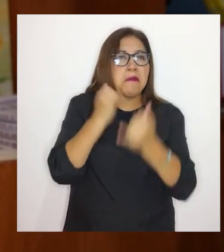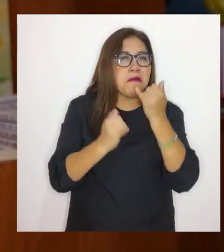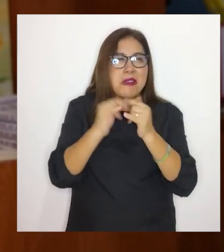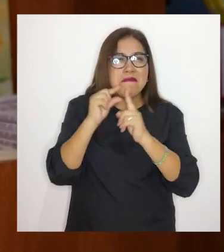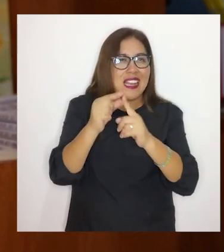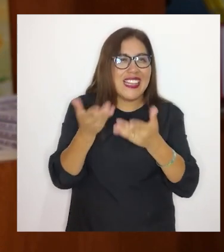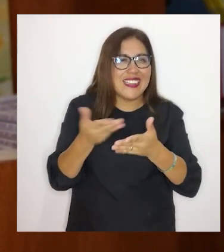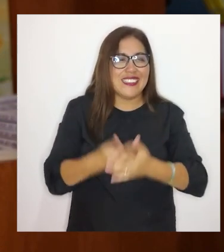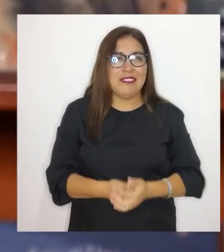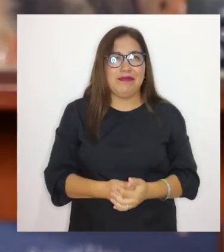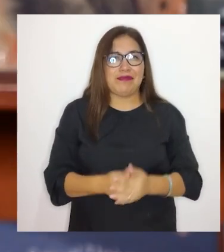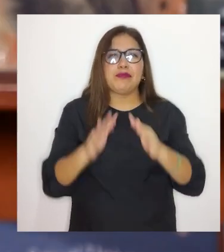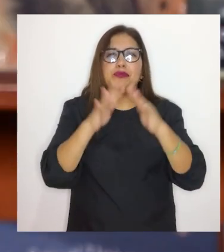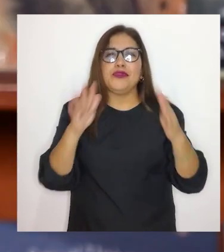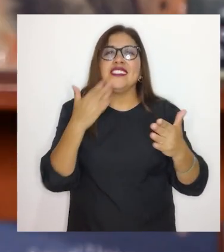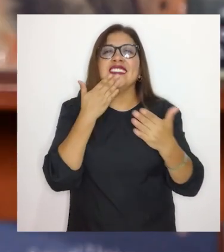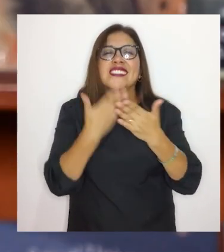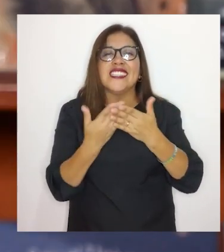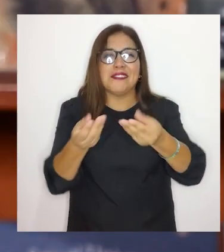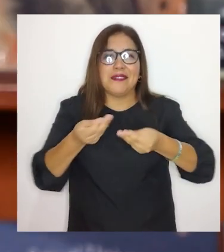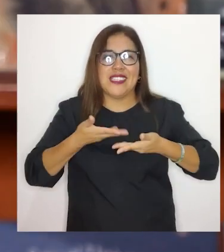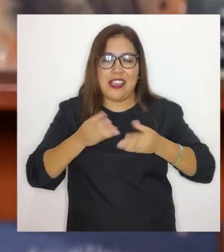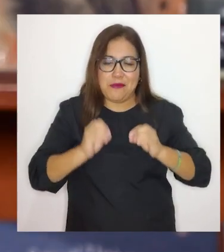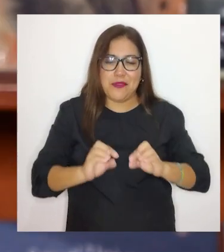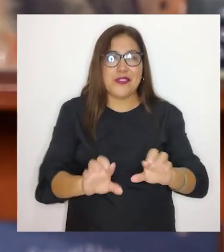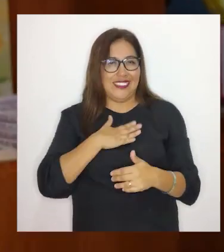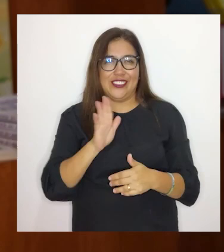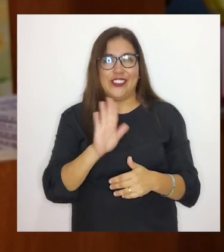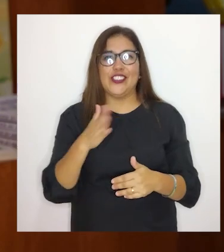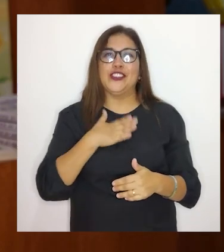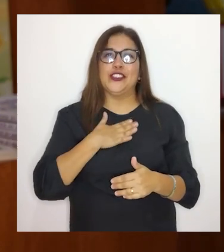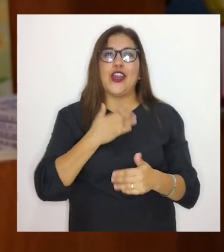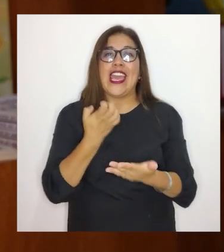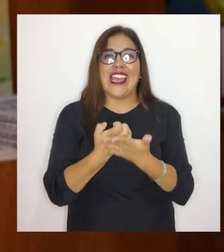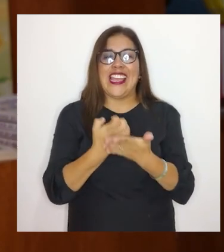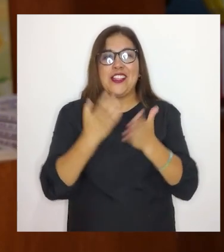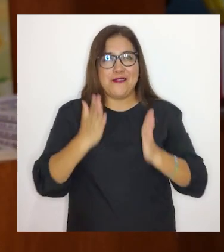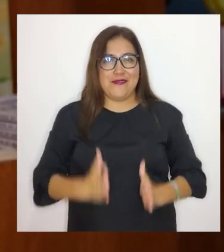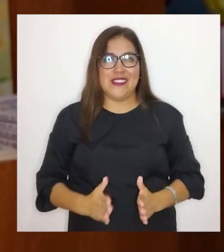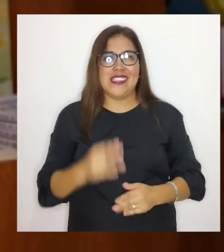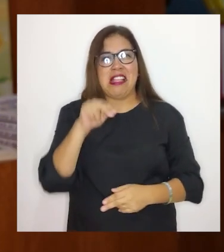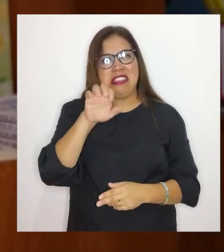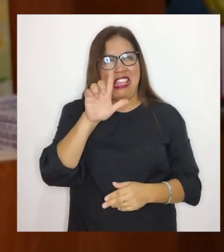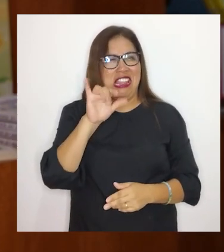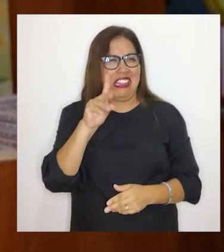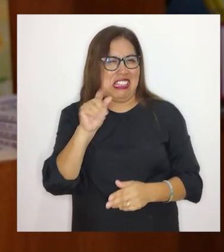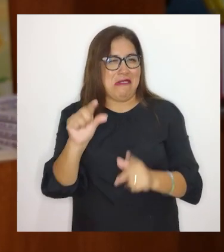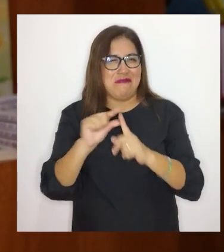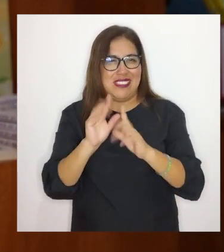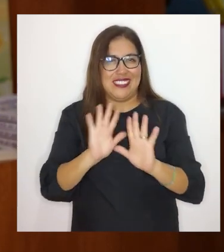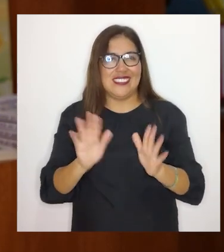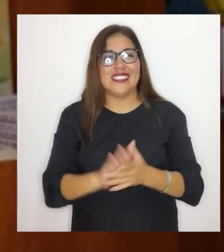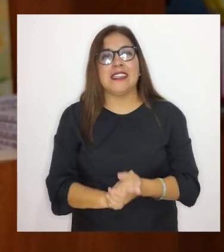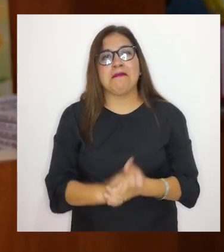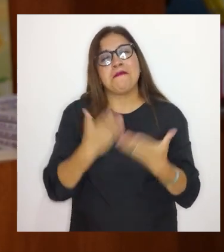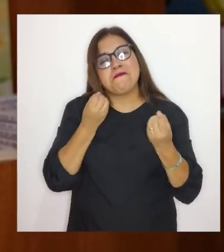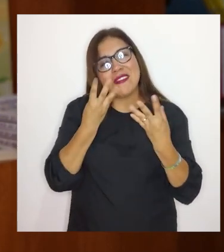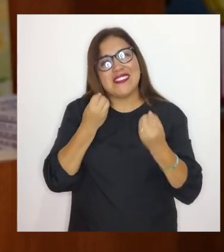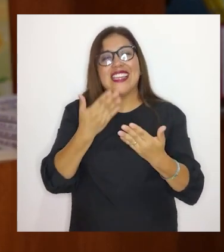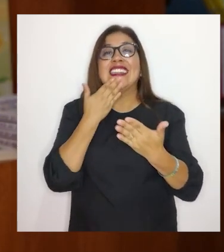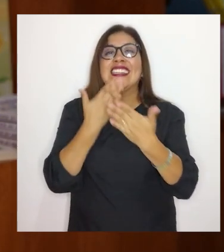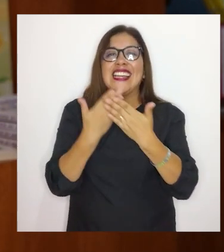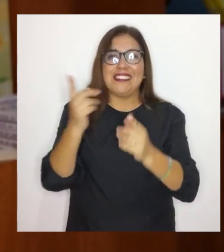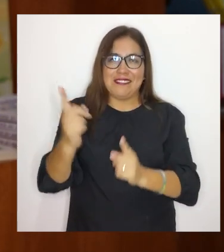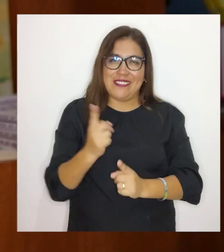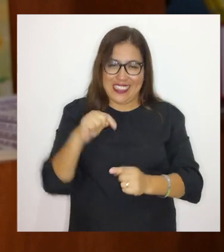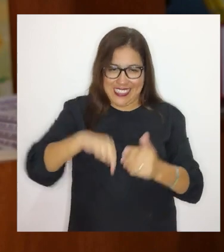despedirse del programa, doctora. Muchísimas gracias por la oportunidad. Bueno, agradeciéndote la presencia en